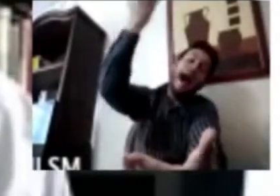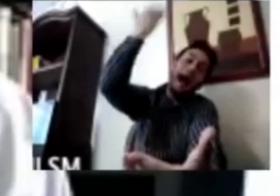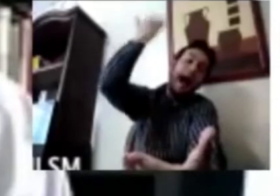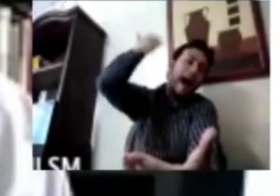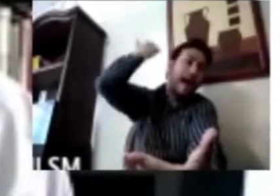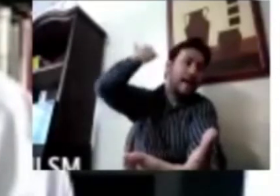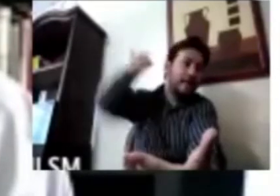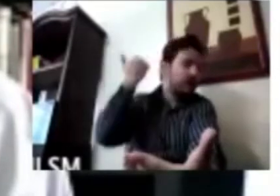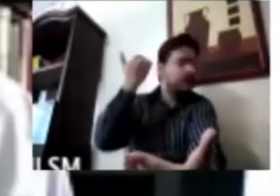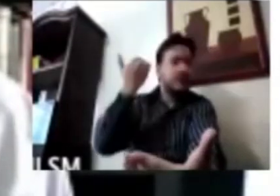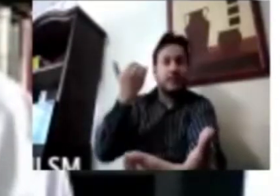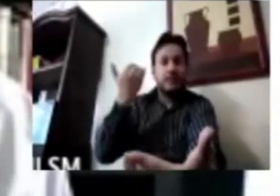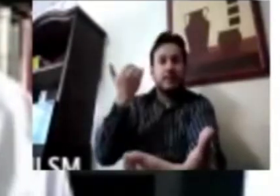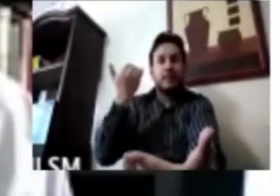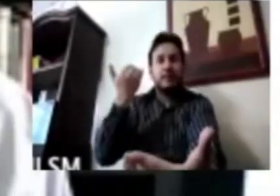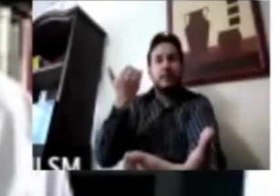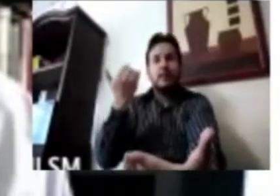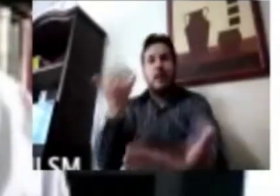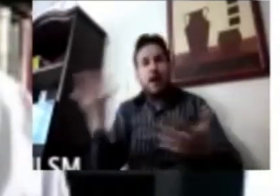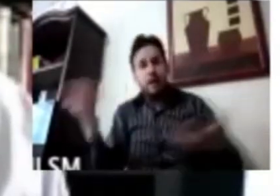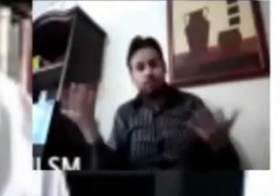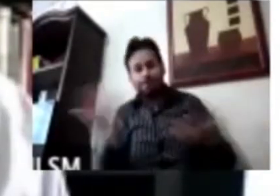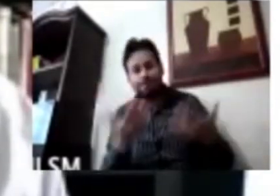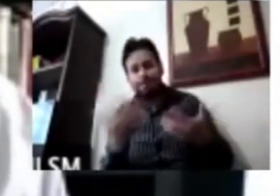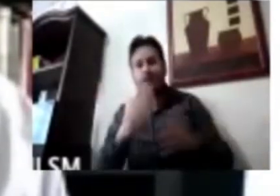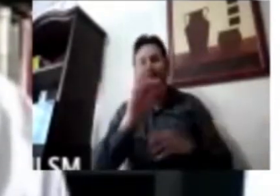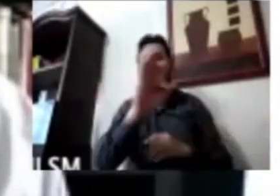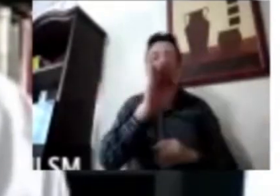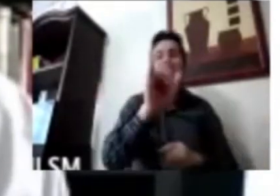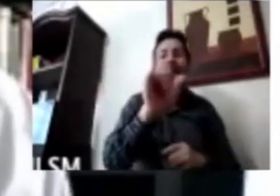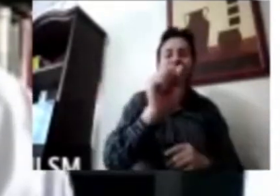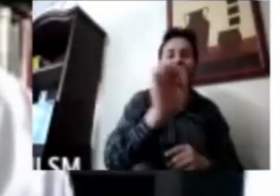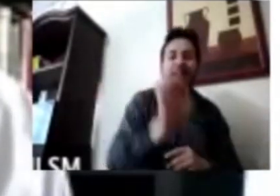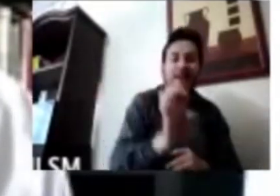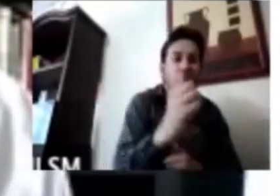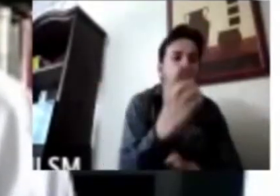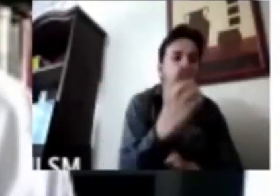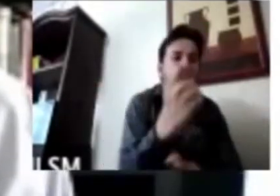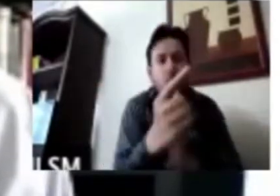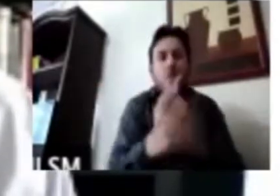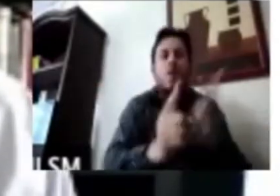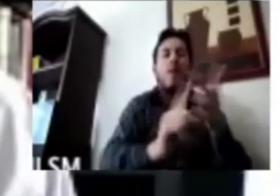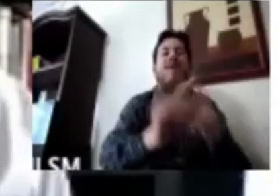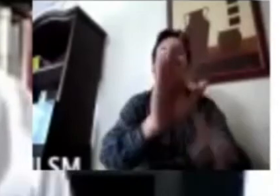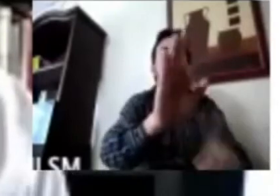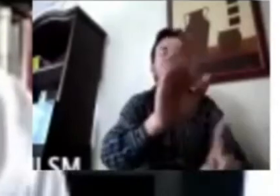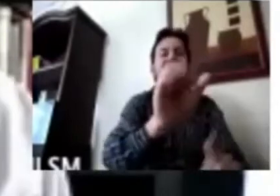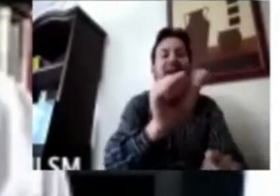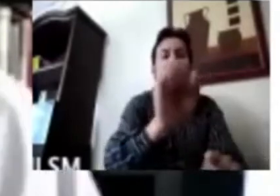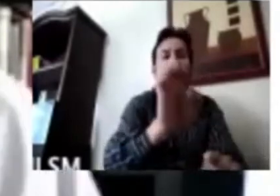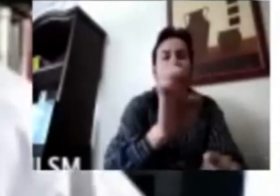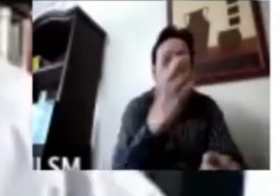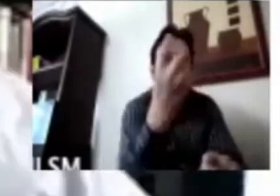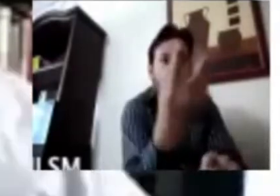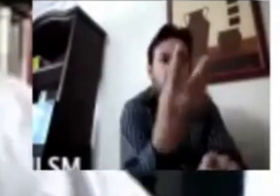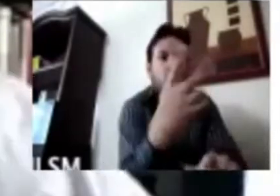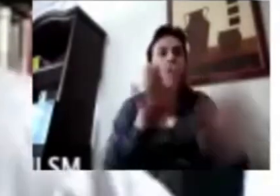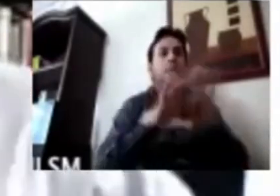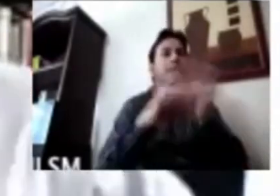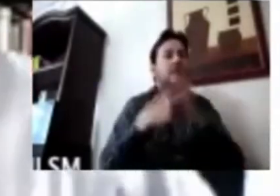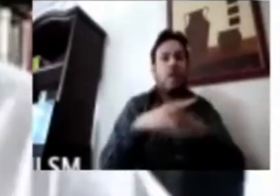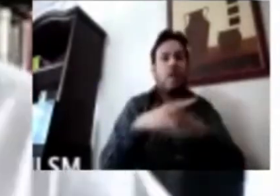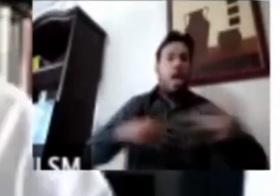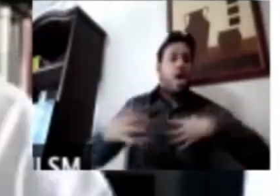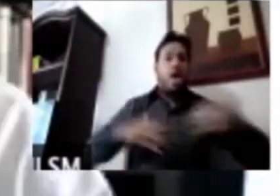surgiera, digamos, en fase uno y fase dos, este brote fuerte de contagios y de,